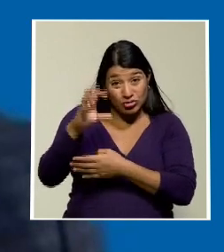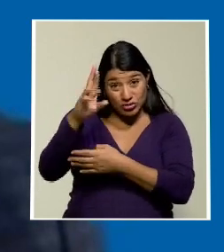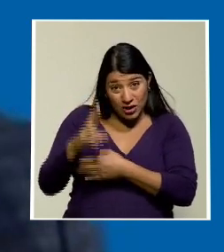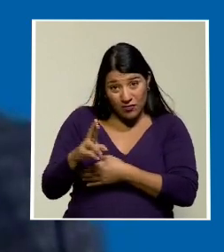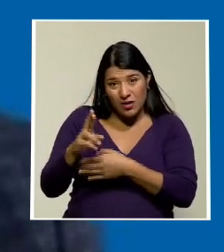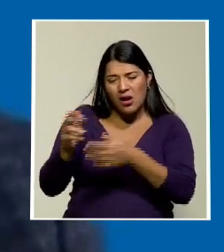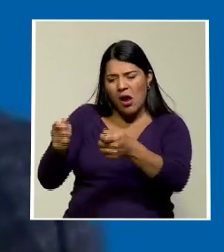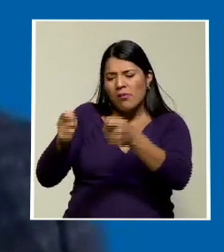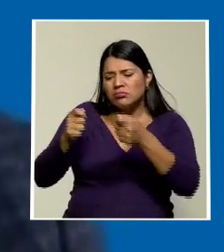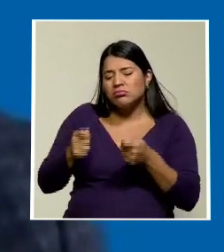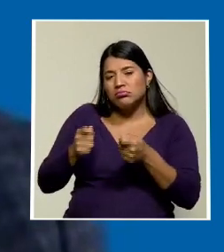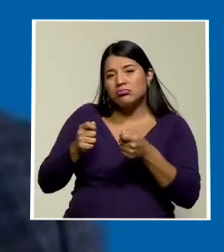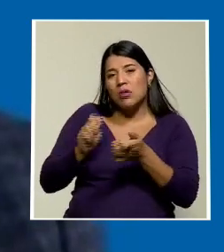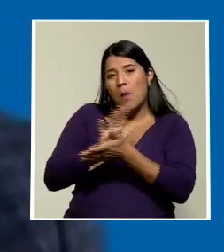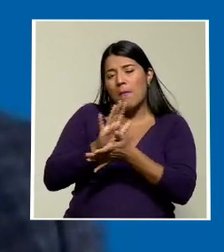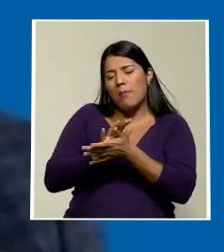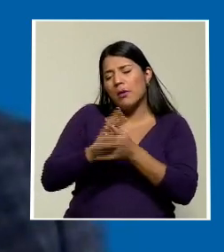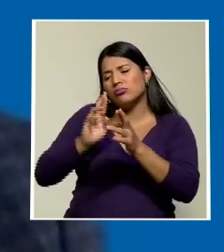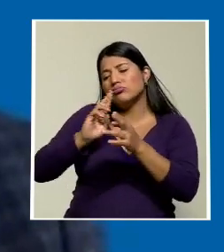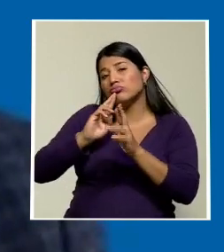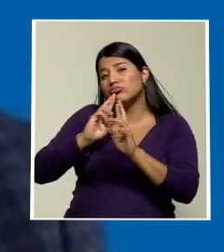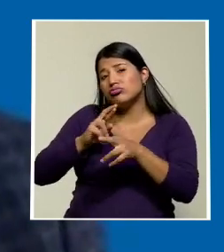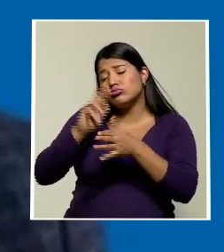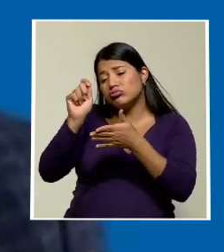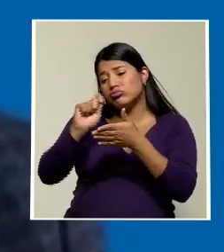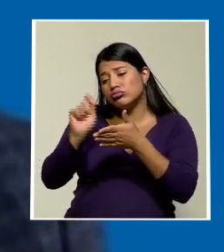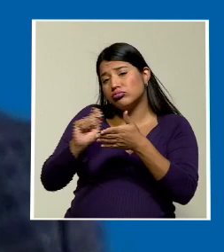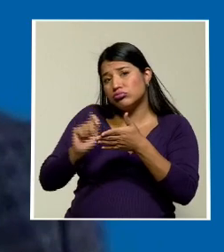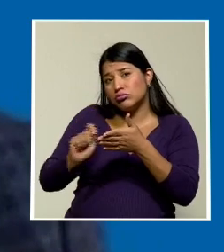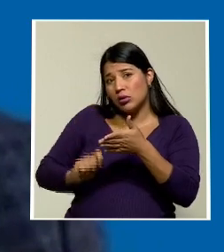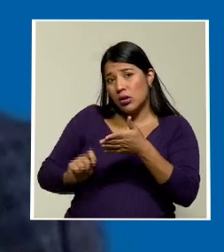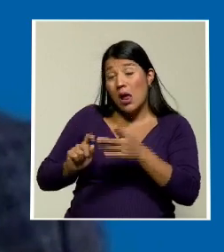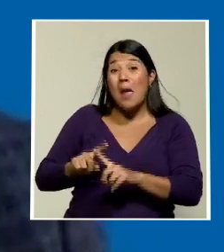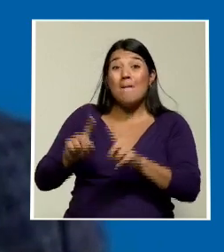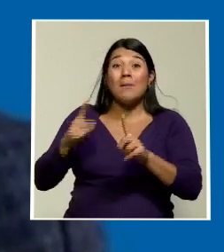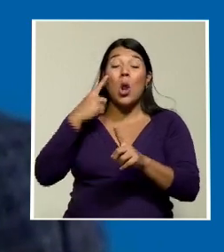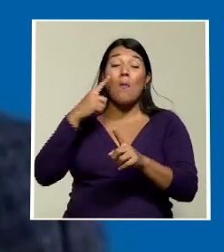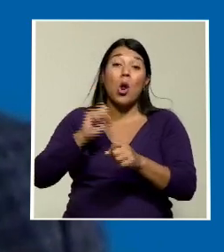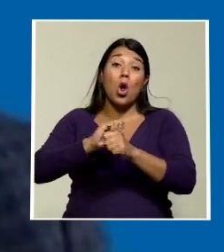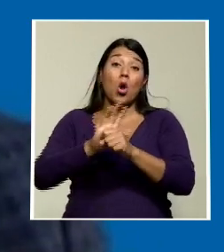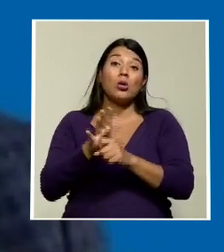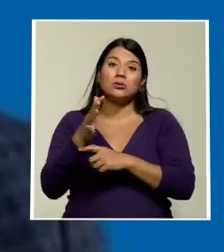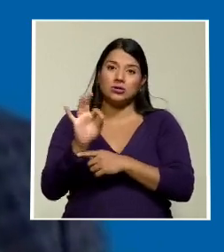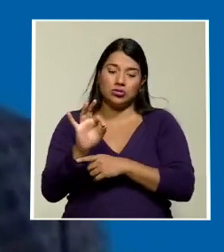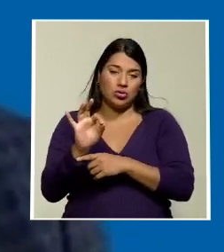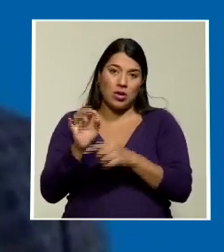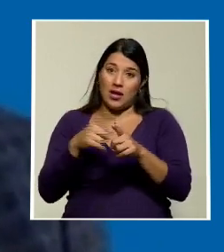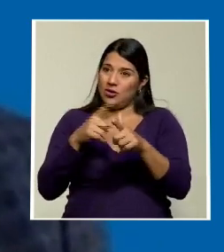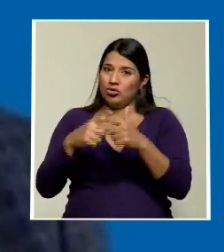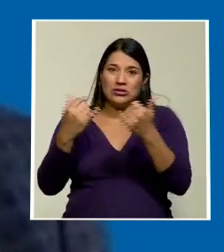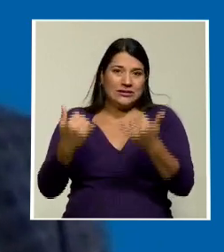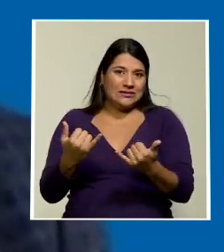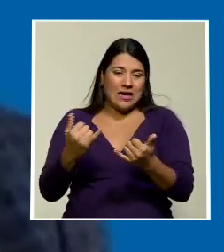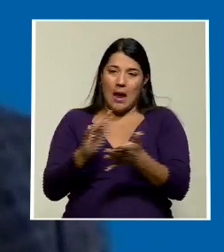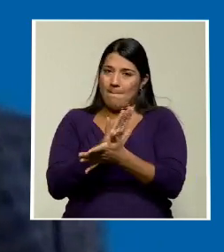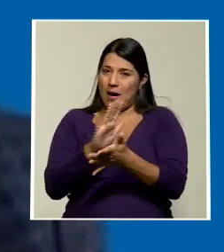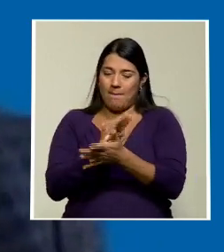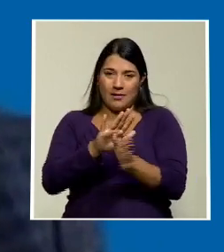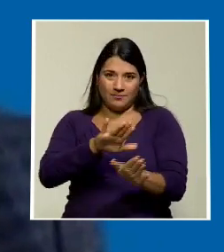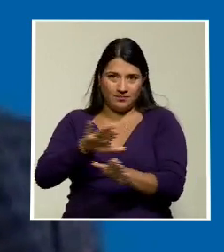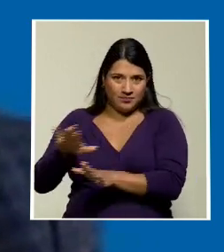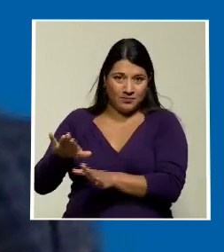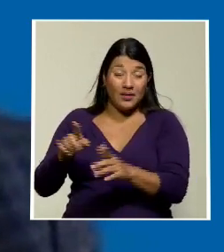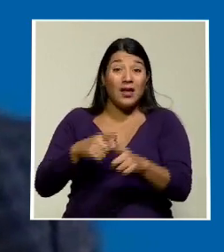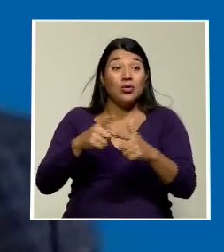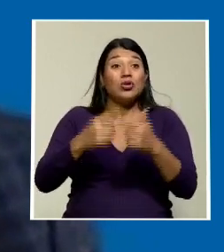cartoncito y un papelito a mano. Bueno, por razones de COVID, bueno, ya la manipulación del papel, eso se dejó de lado y ahora